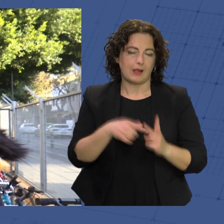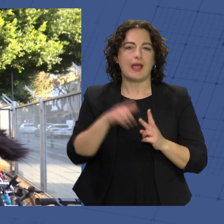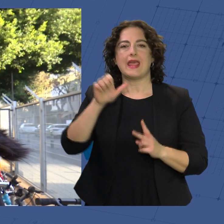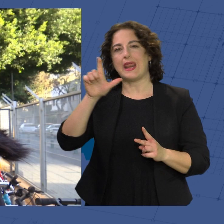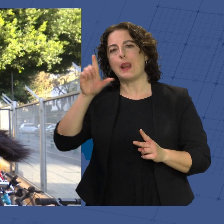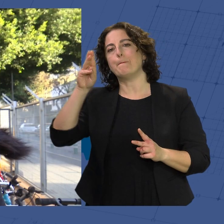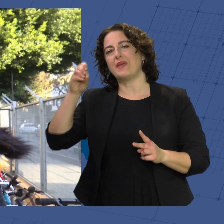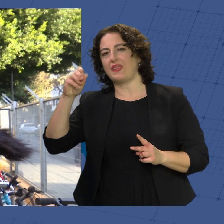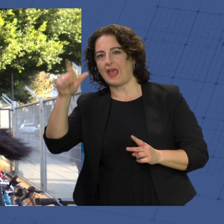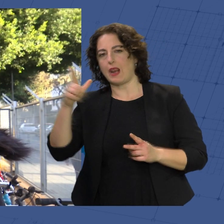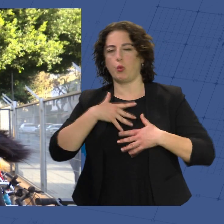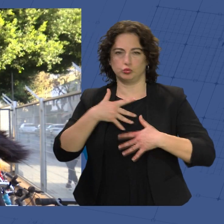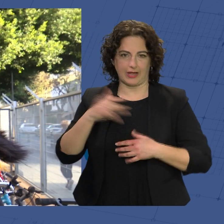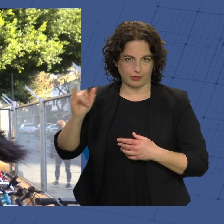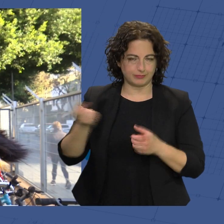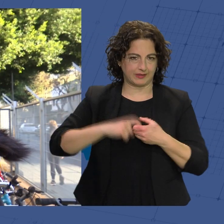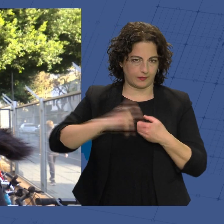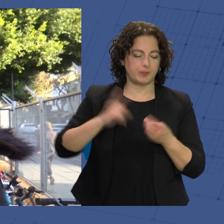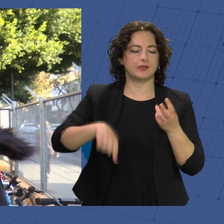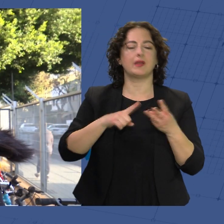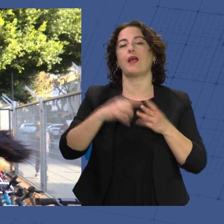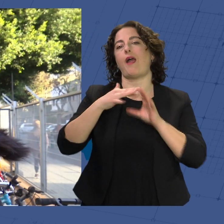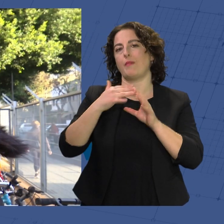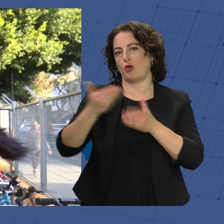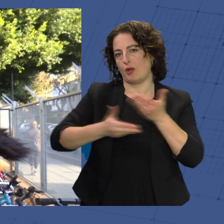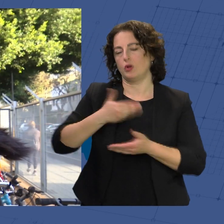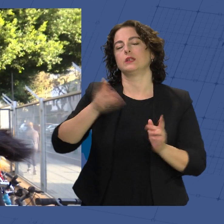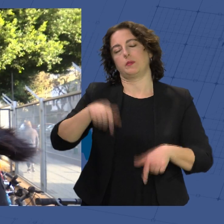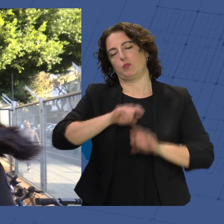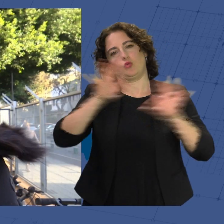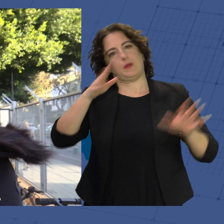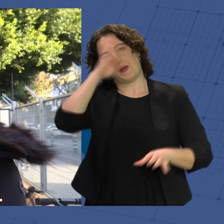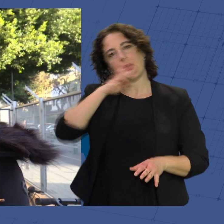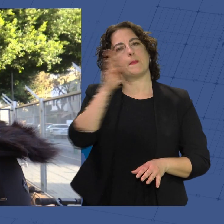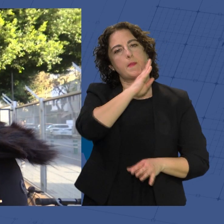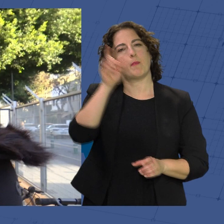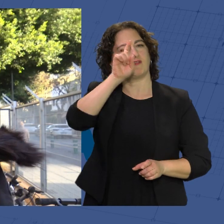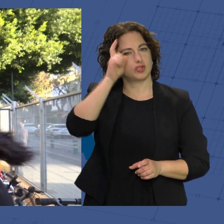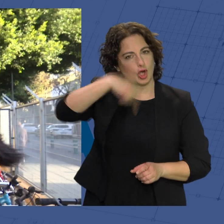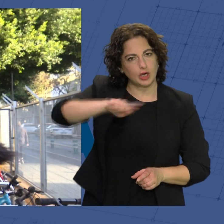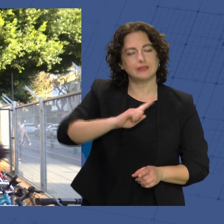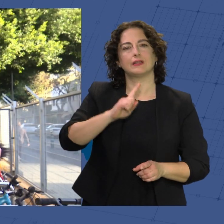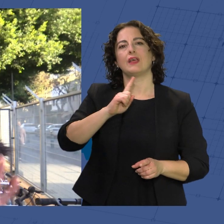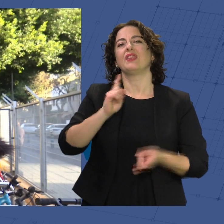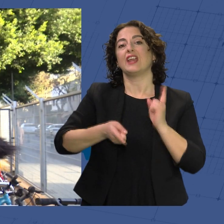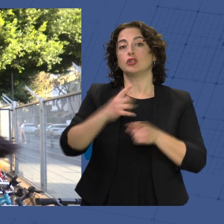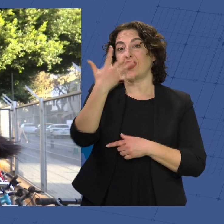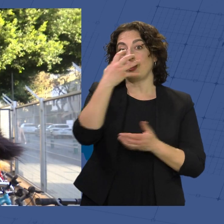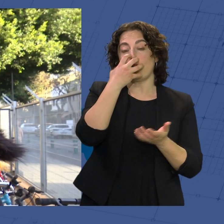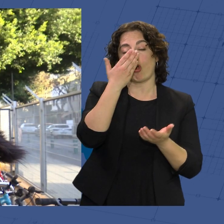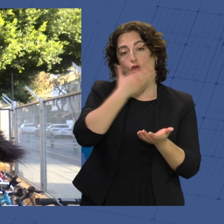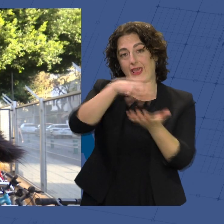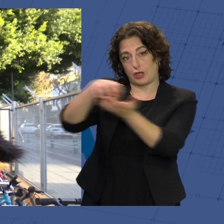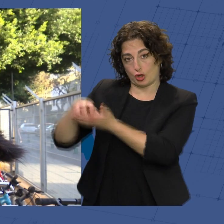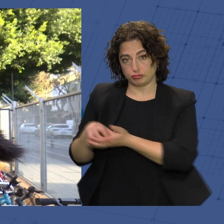también por los voluntarios, a Cajamar por su colaboración, y por supuesto a los papás, a las mamás, a los profesores, a los directores de los cinco colegios que se han